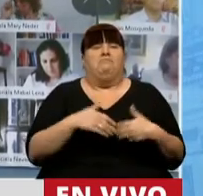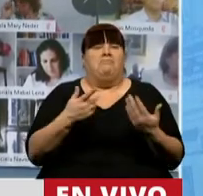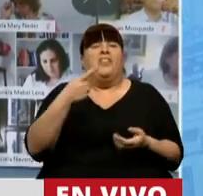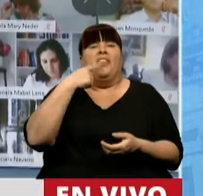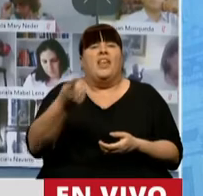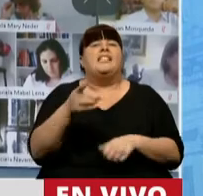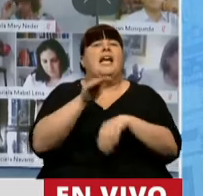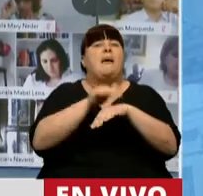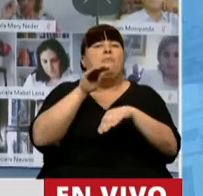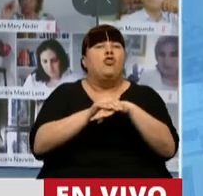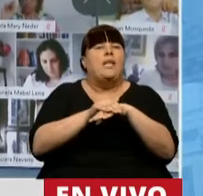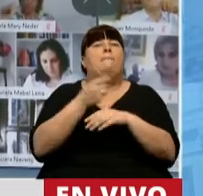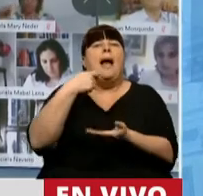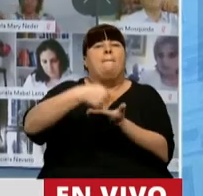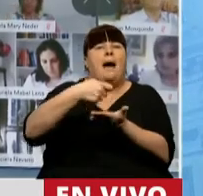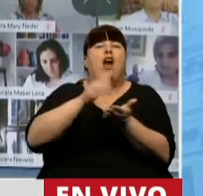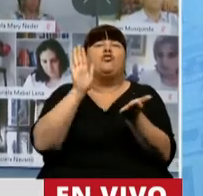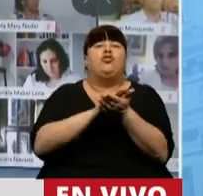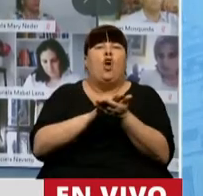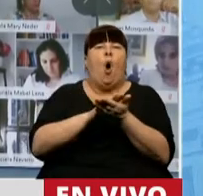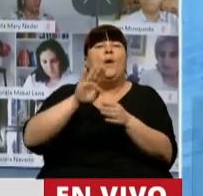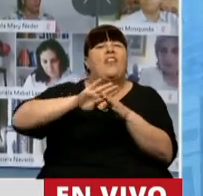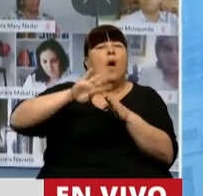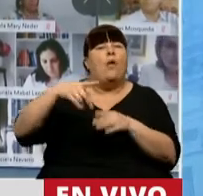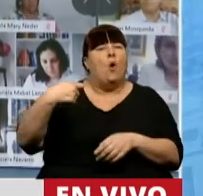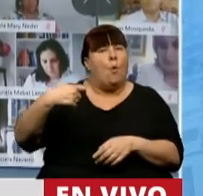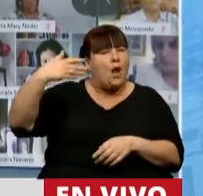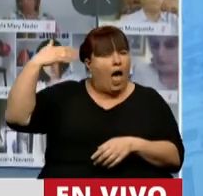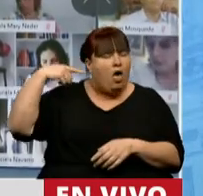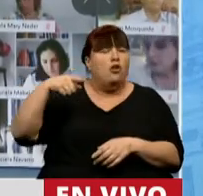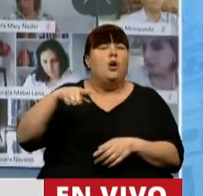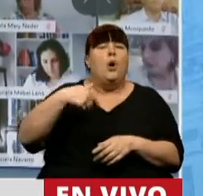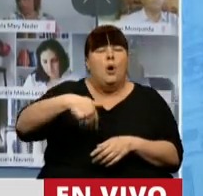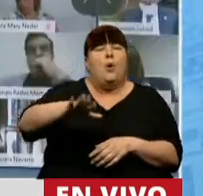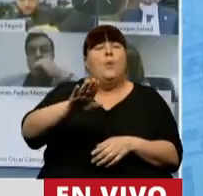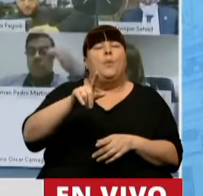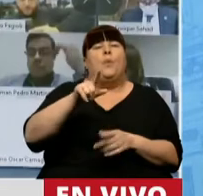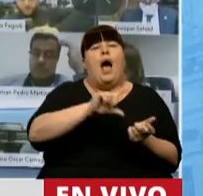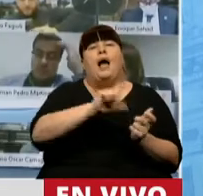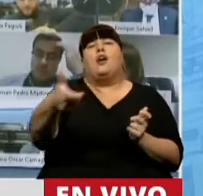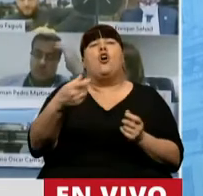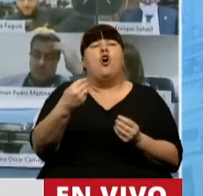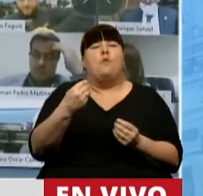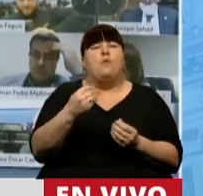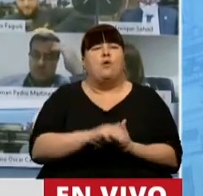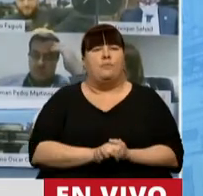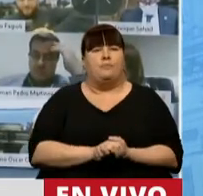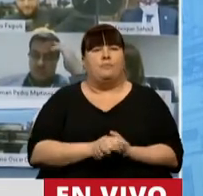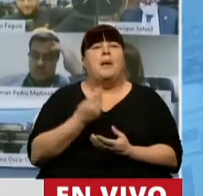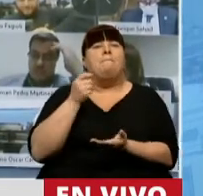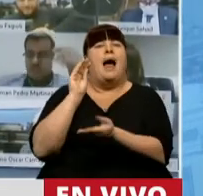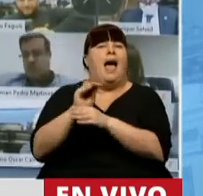entonces dice que la responsabilidad de atender los pagos vinculados a la reparación histórica se a transferir al